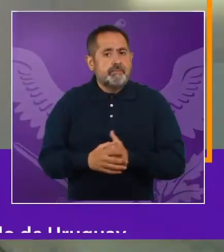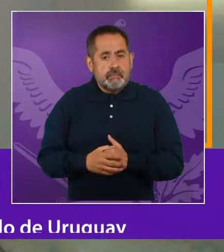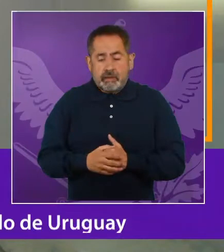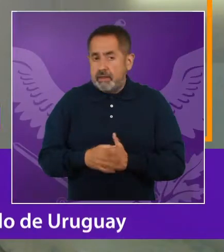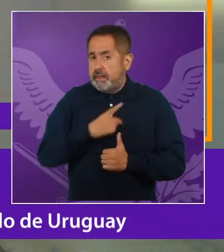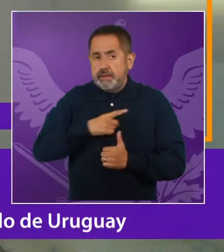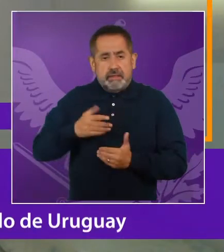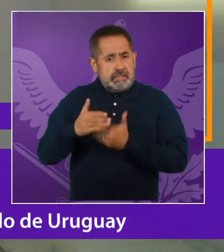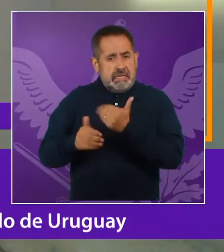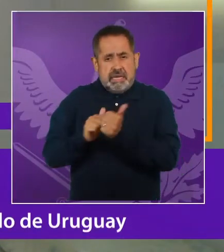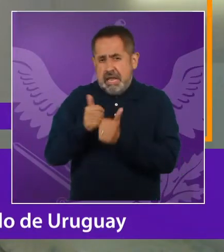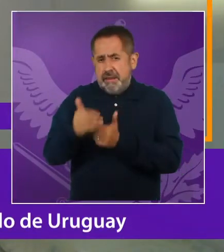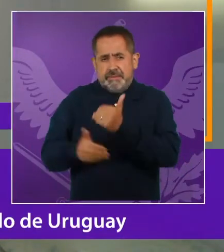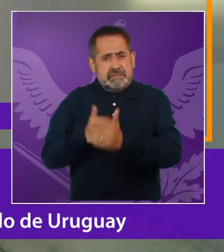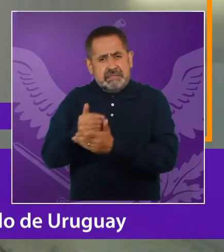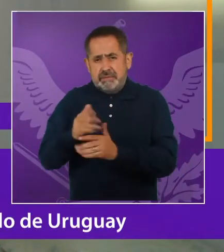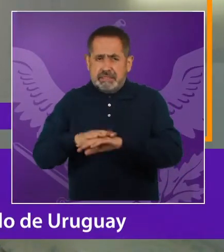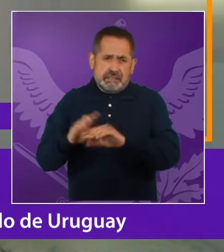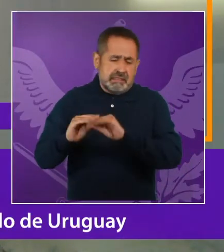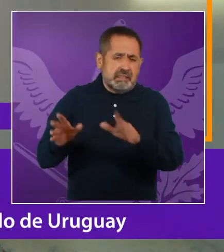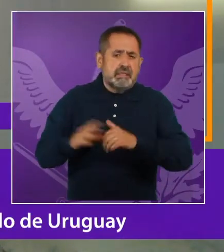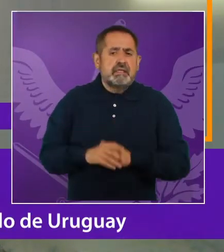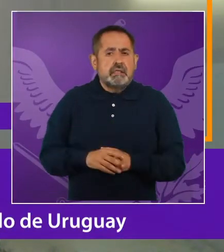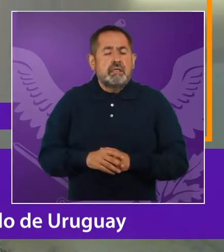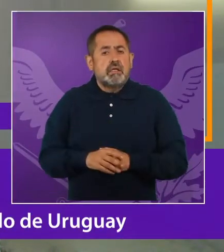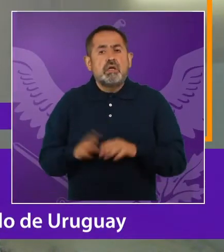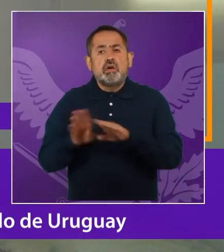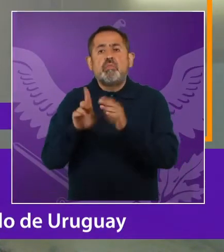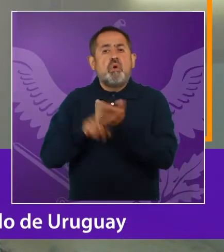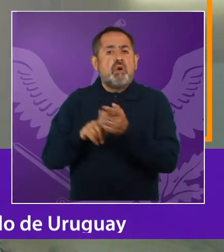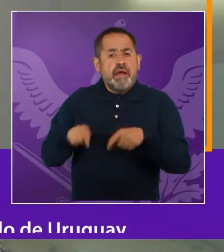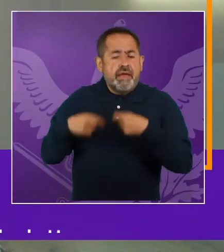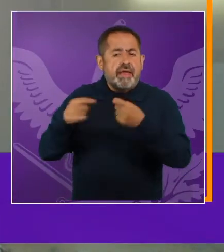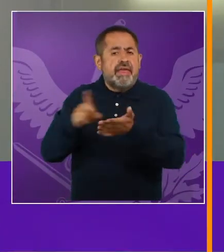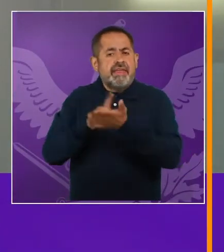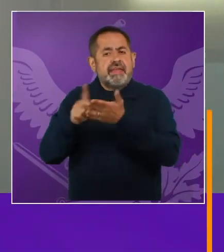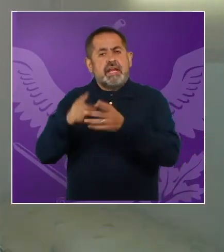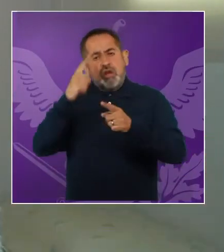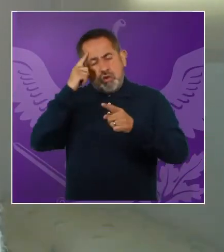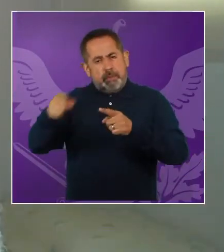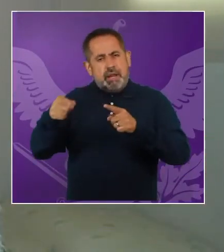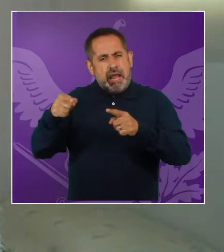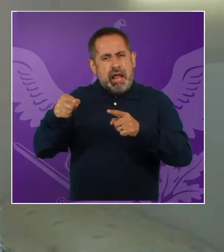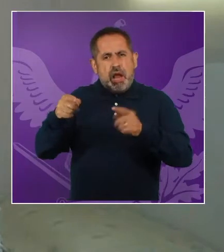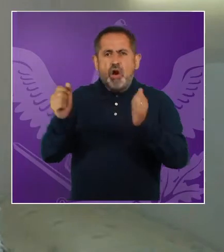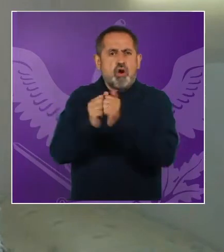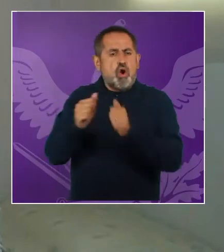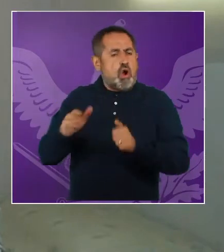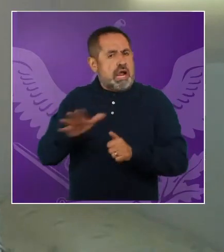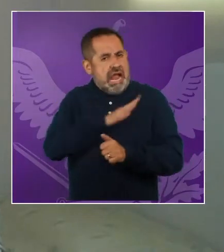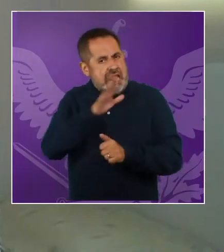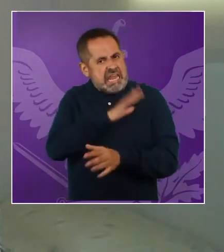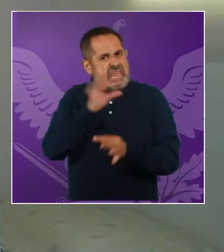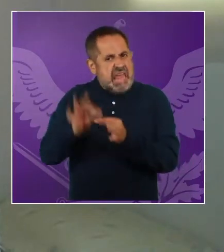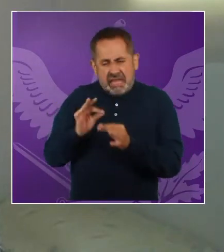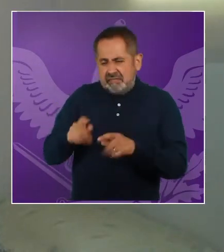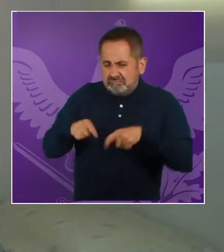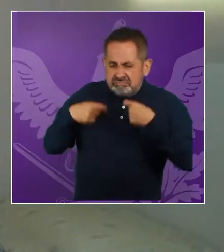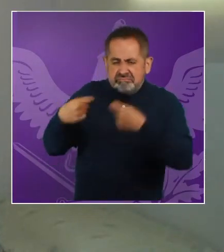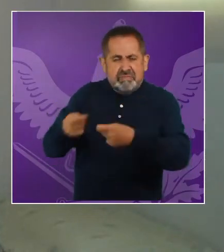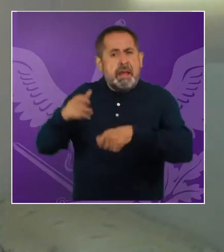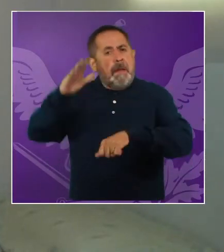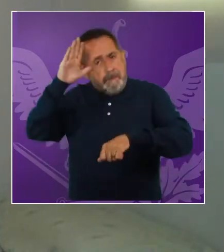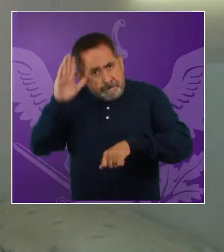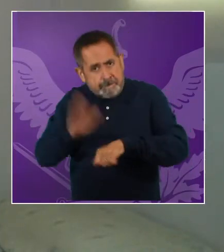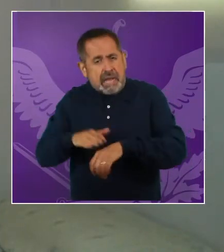Podríamos decir que hay que avanzar claramente en derechos, este, garantizar derechos y condiciones de calidad en el empleo